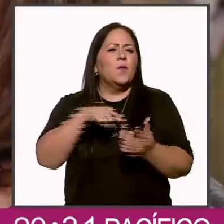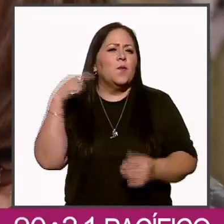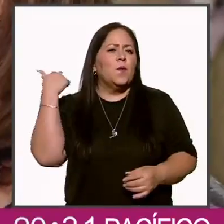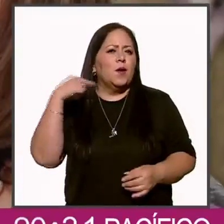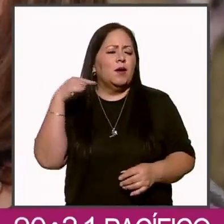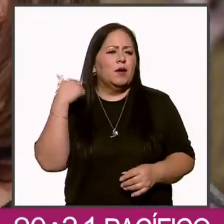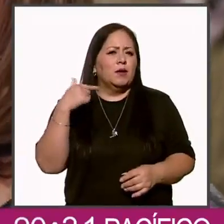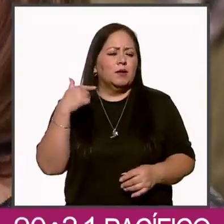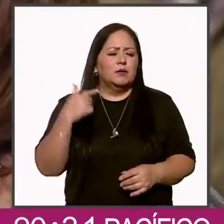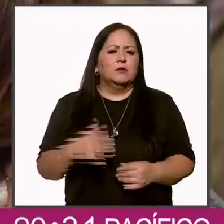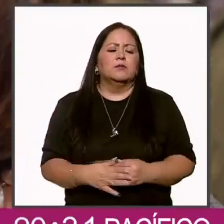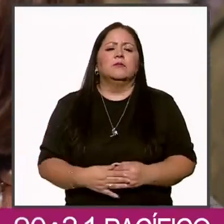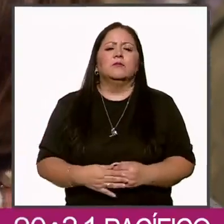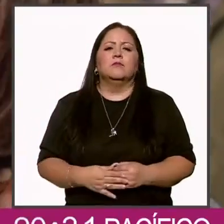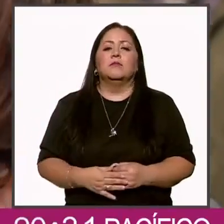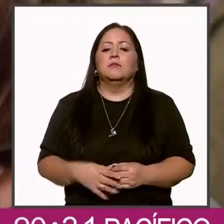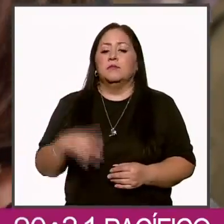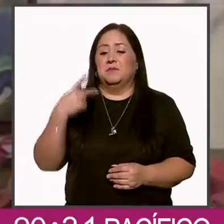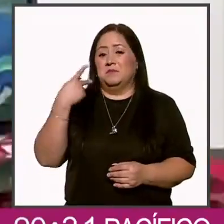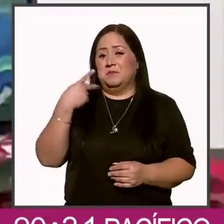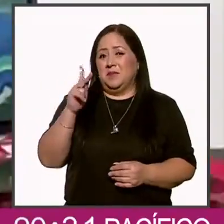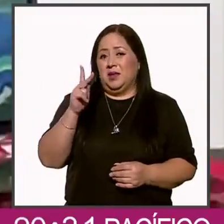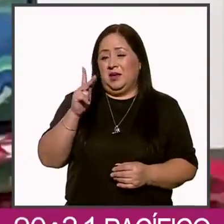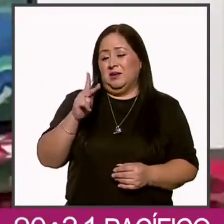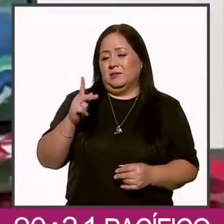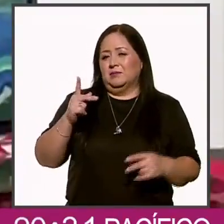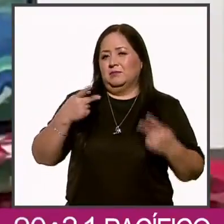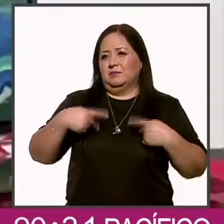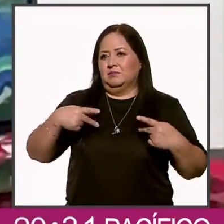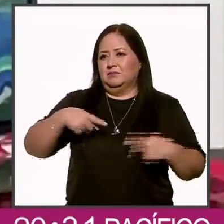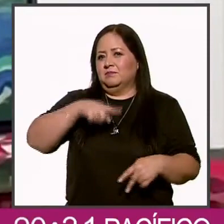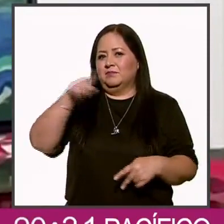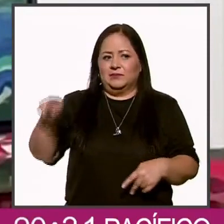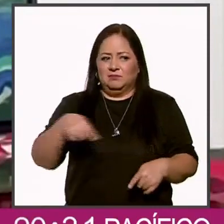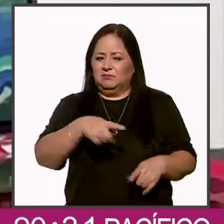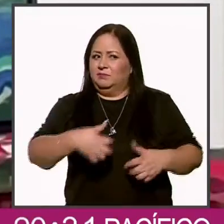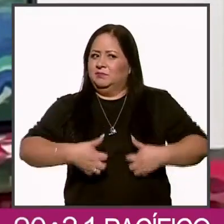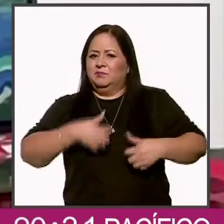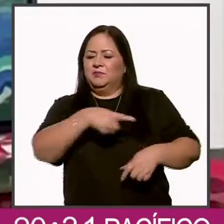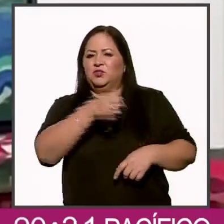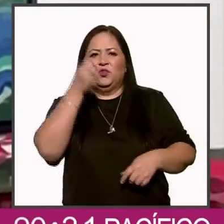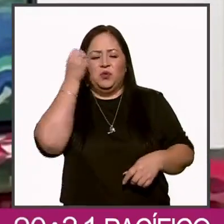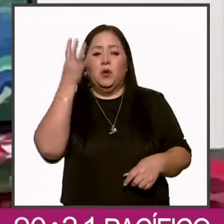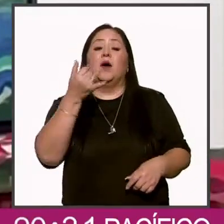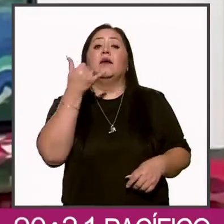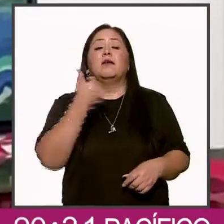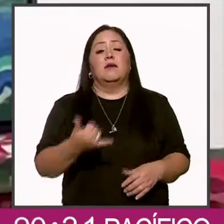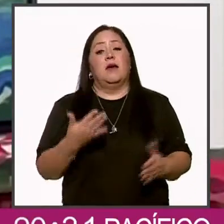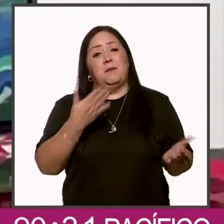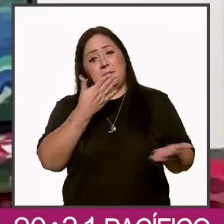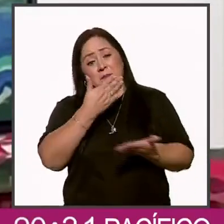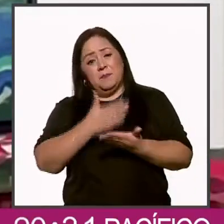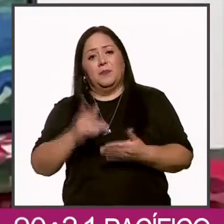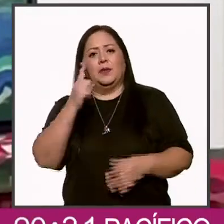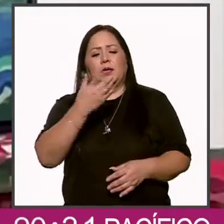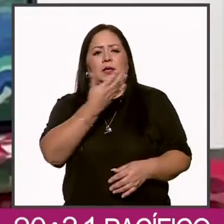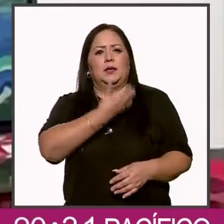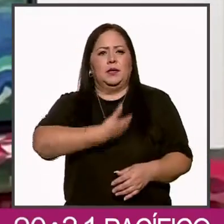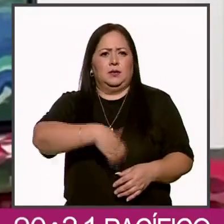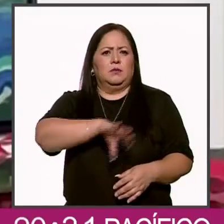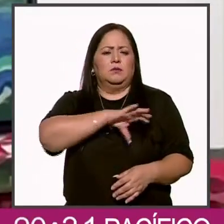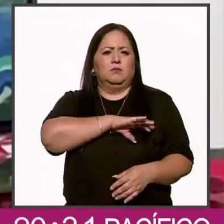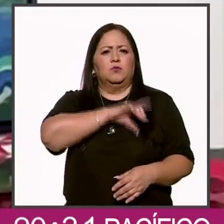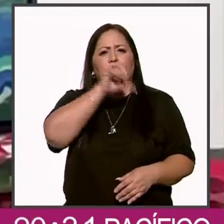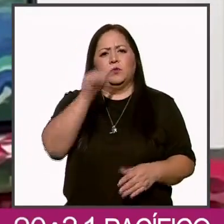Fue un detalle chusco, pero sus oponentes no se lo perdonaron. Por su lado, Claudia Chemban dio